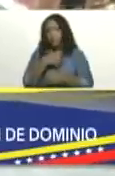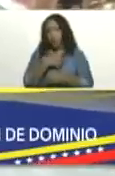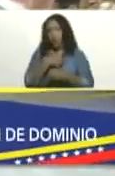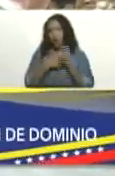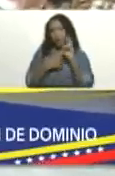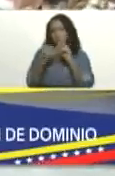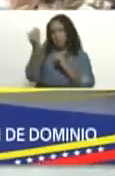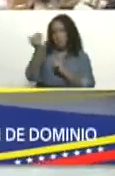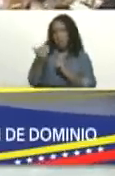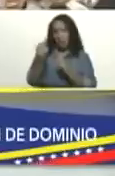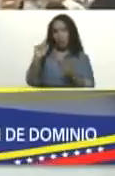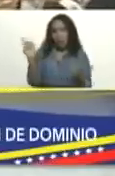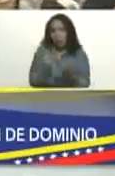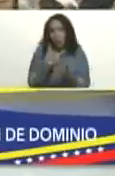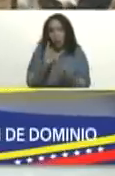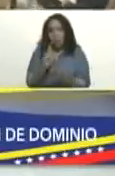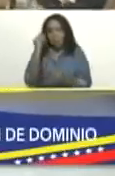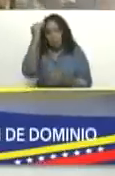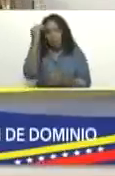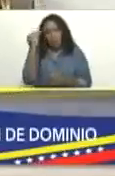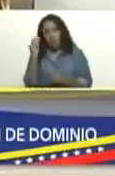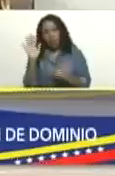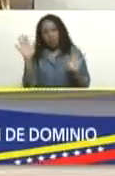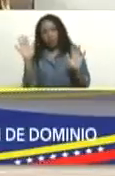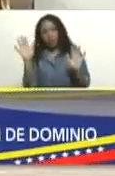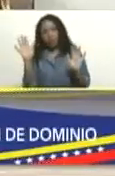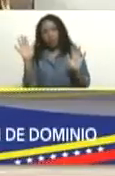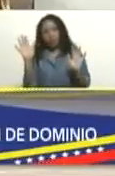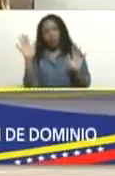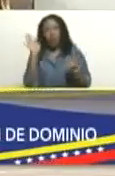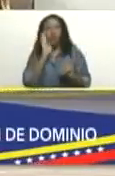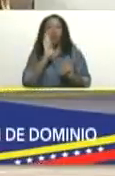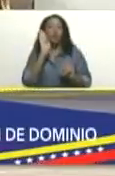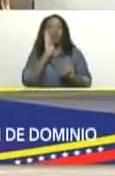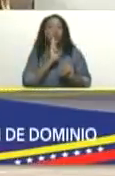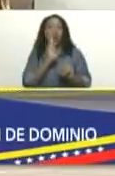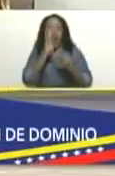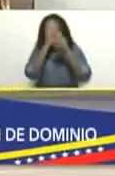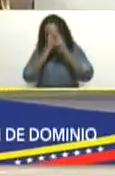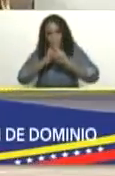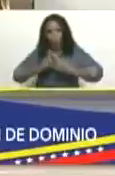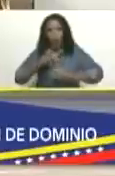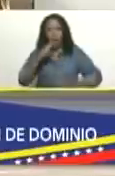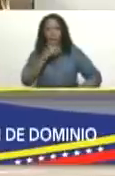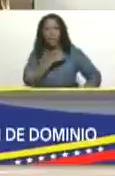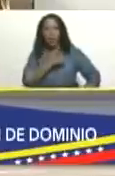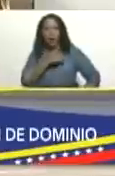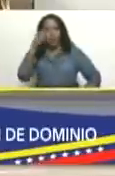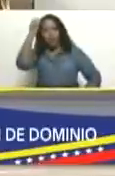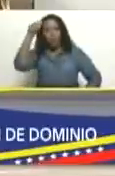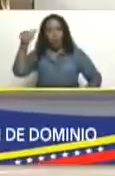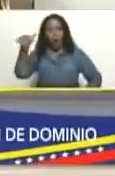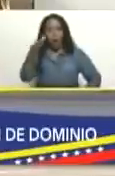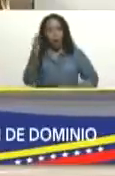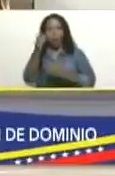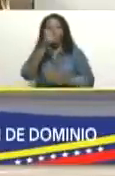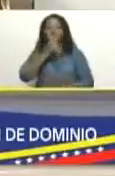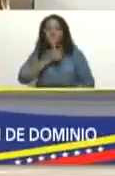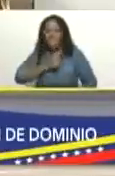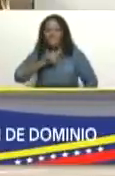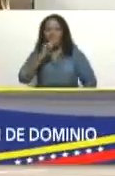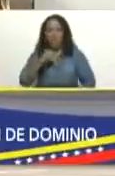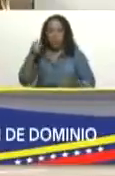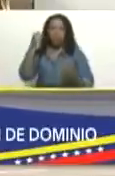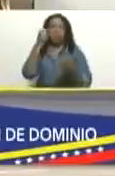y pretender manchar el honor y la moral de un pueblo que resiste, que